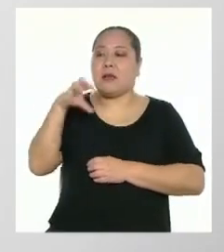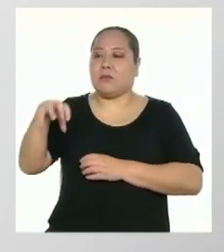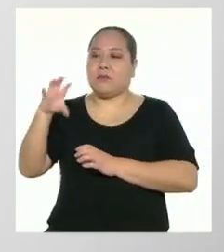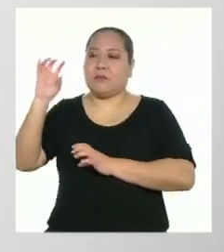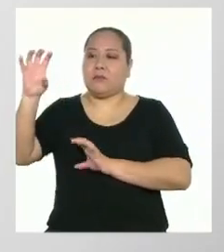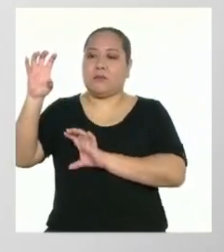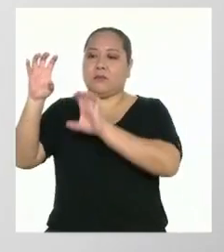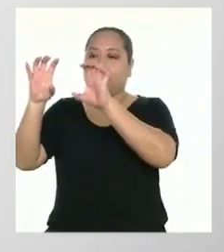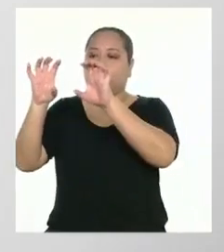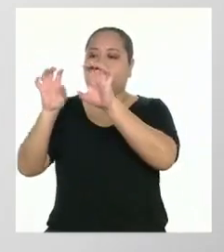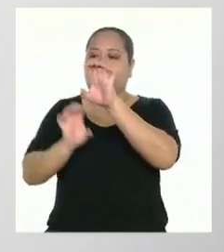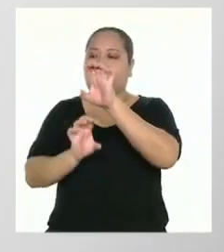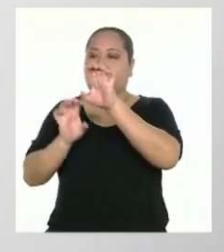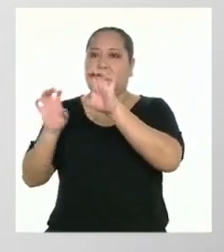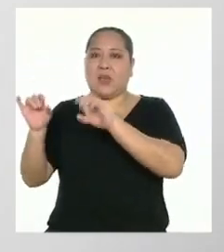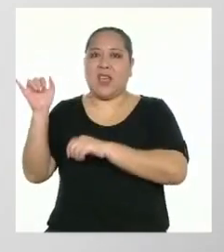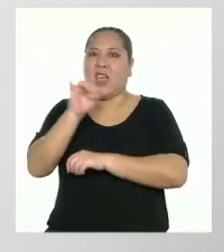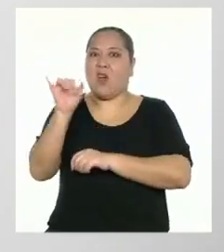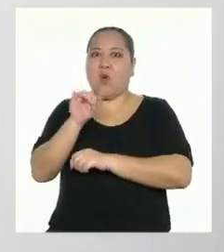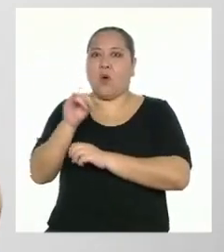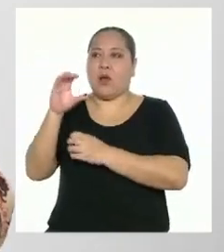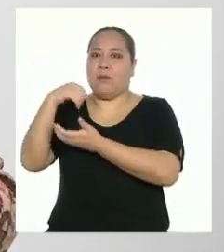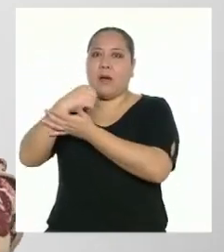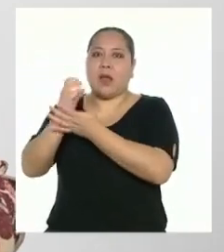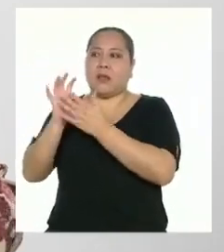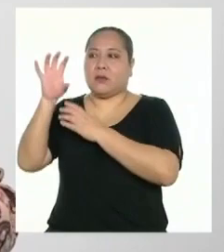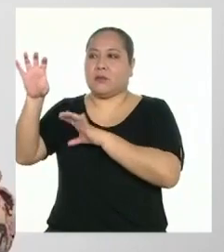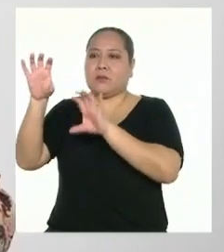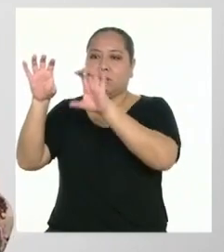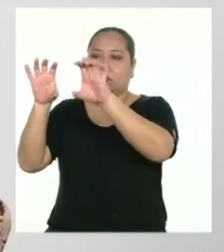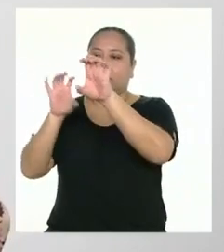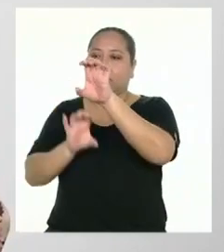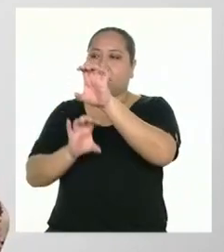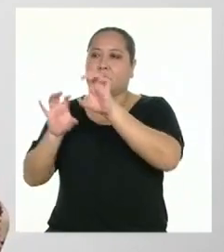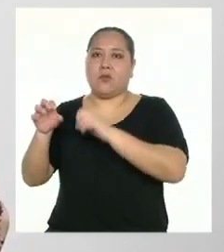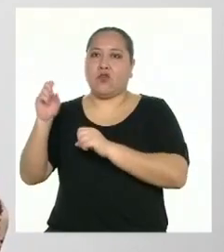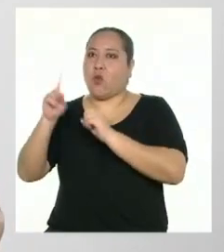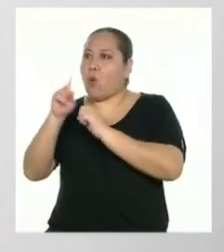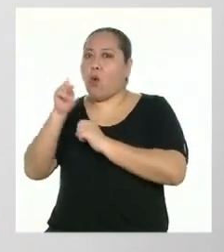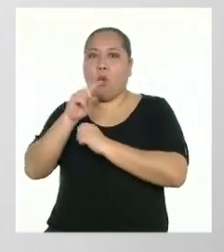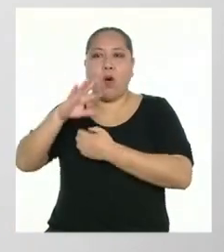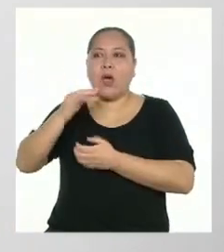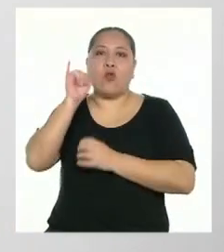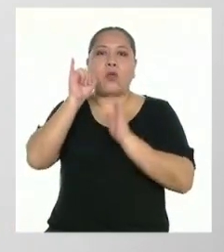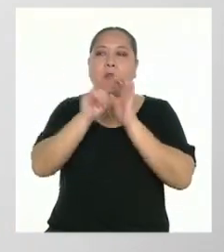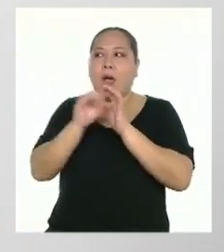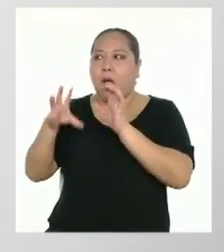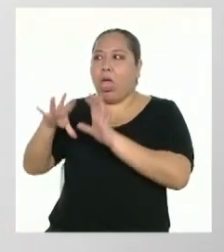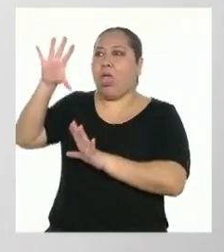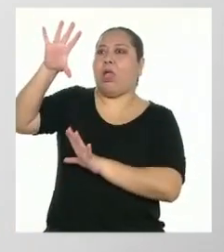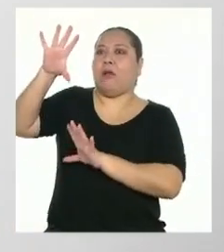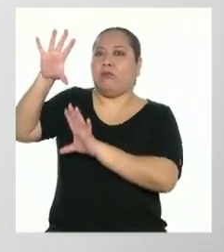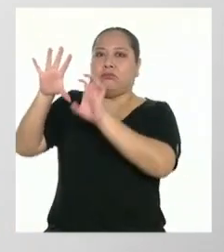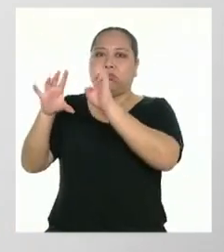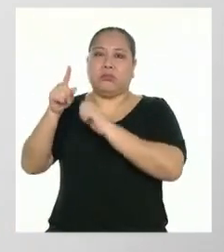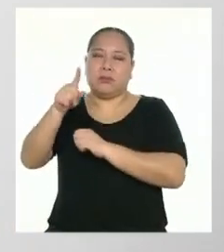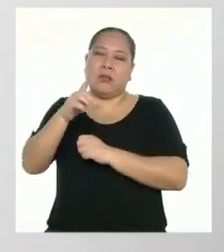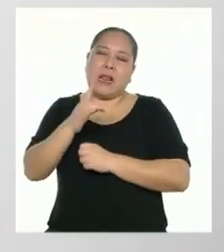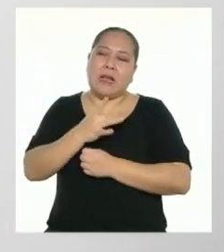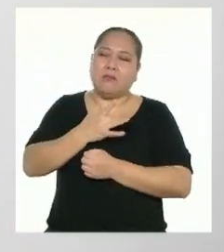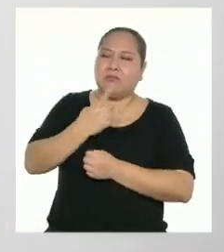proporción a las secciones, por lo que no existen elementos que sobresalgan. Da una sensación de orden.